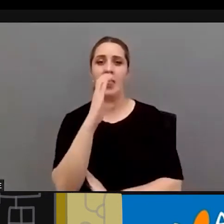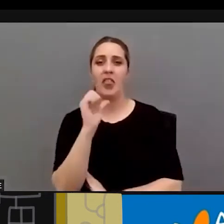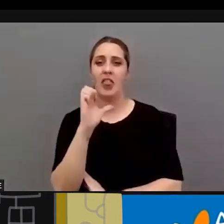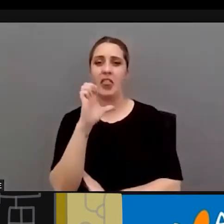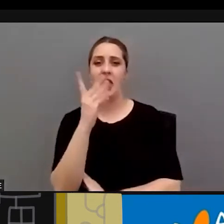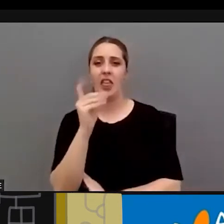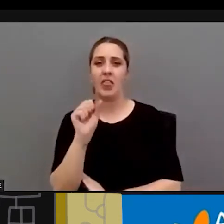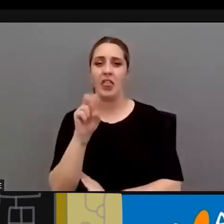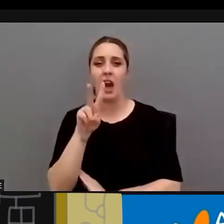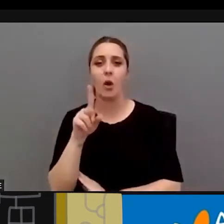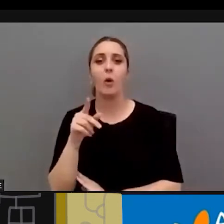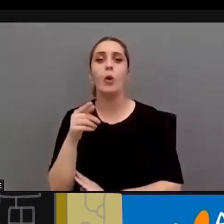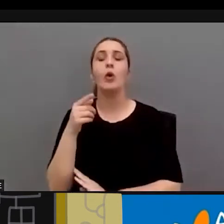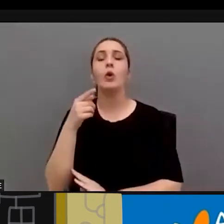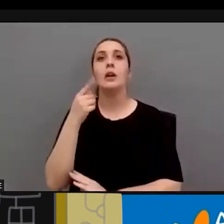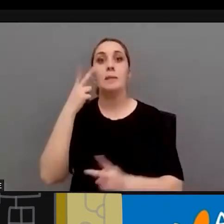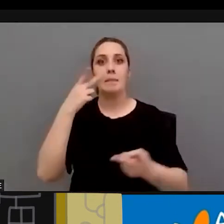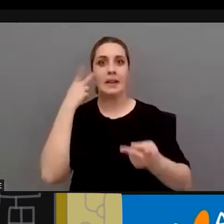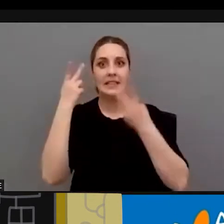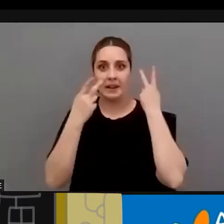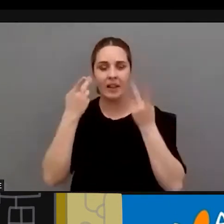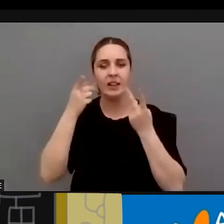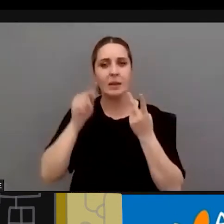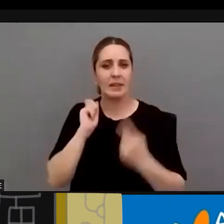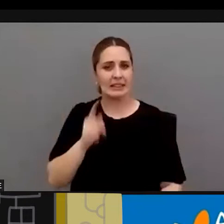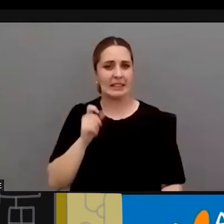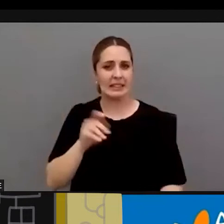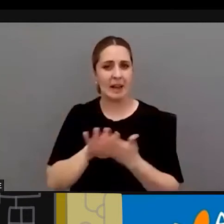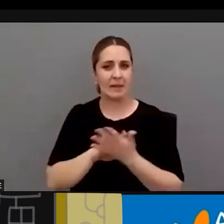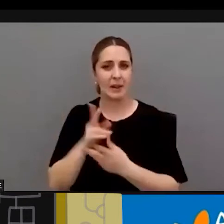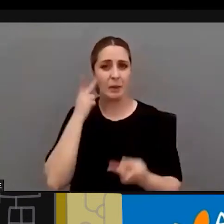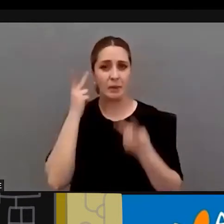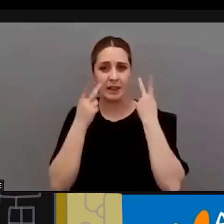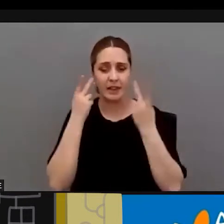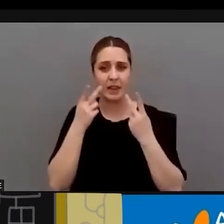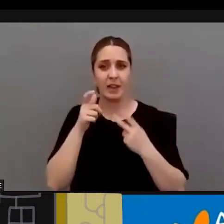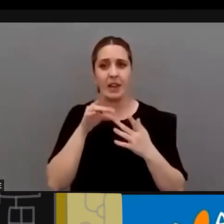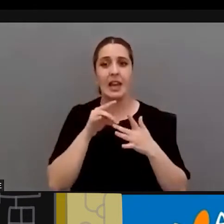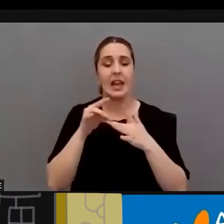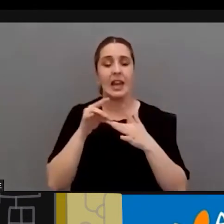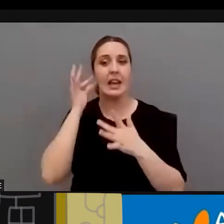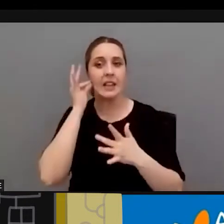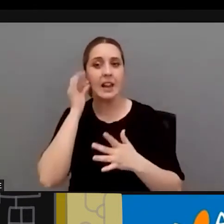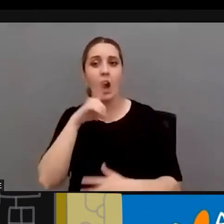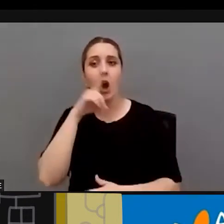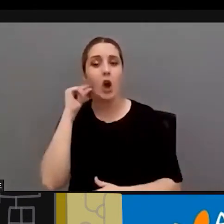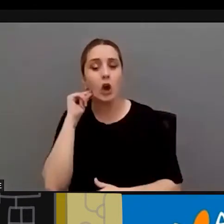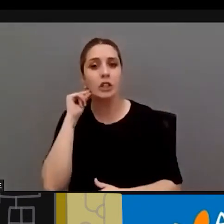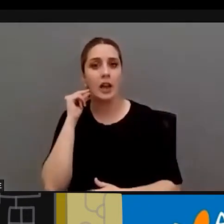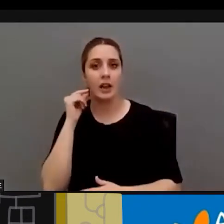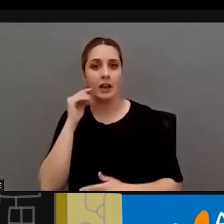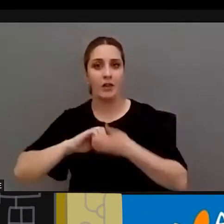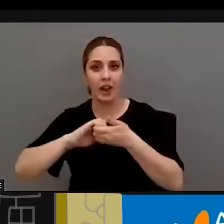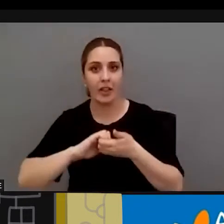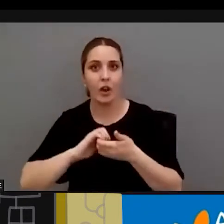la visibilización lo hemos hablado algunas veces María Ángeles de líderes de lideresas Concha por ejemplo en la Federación de Sol se me